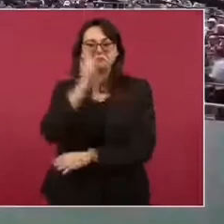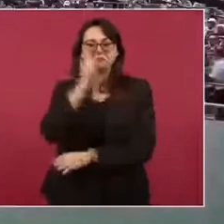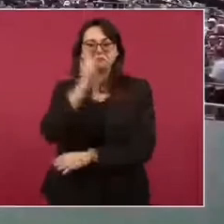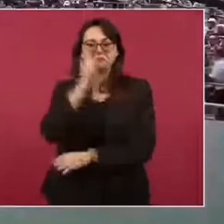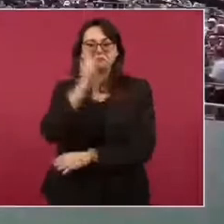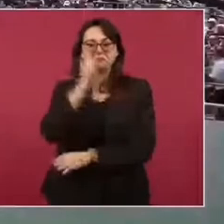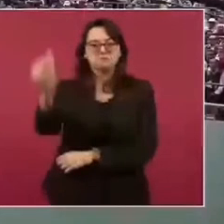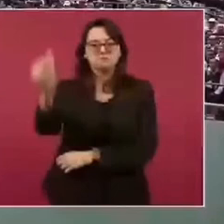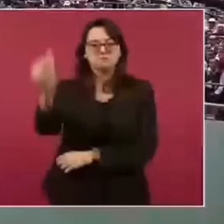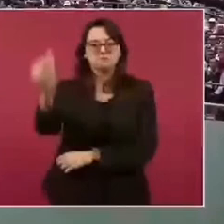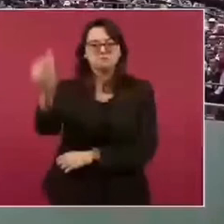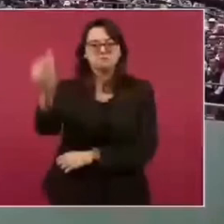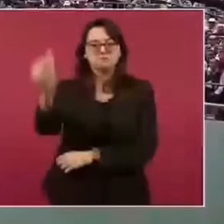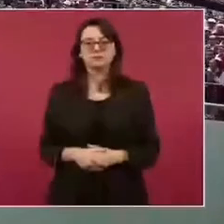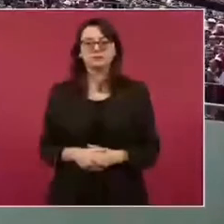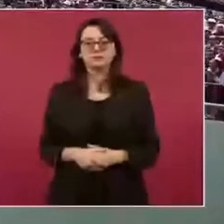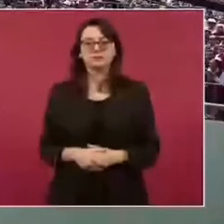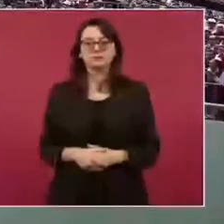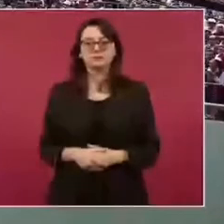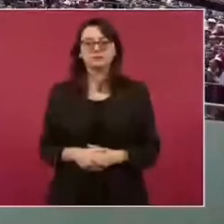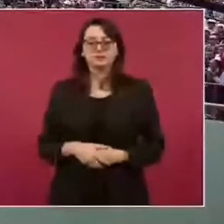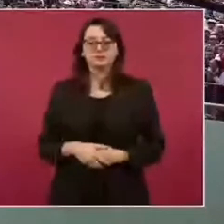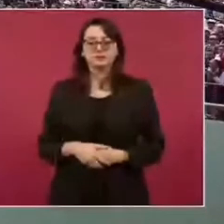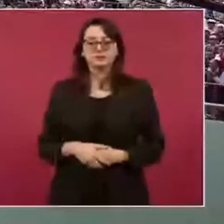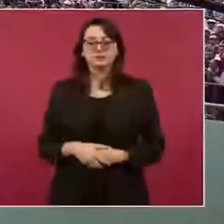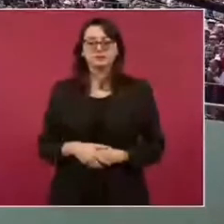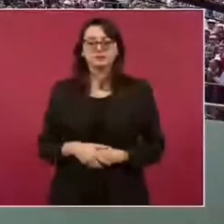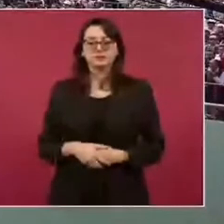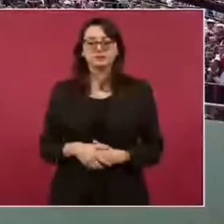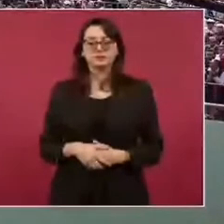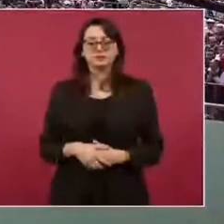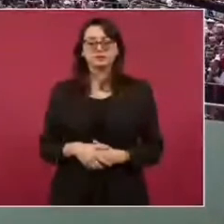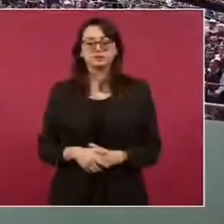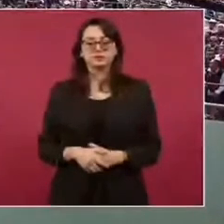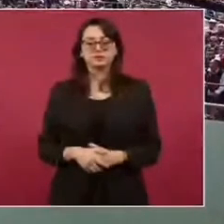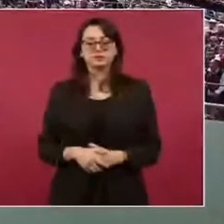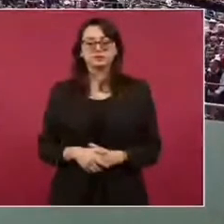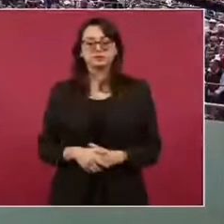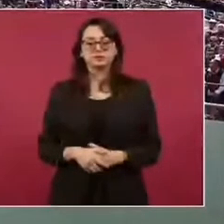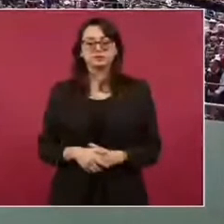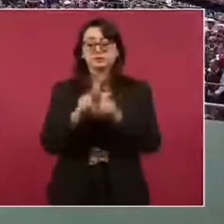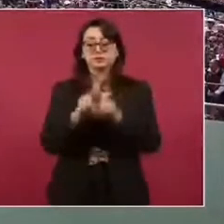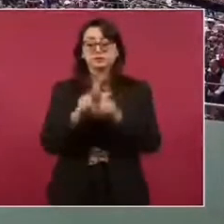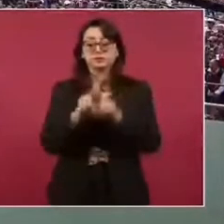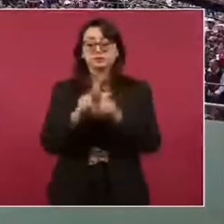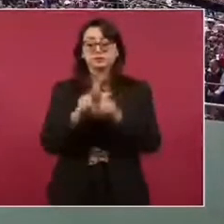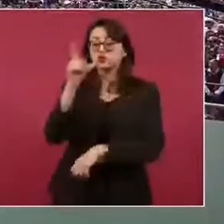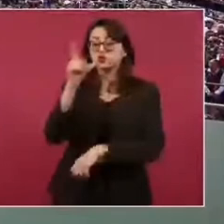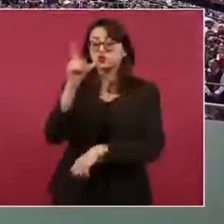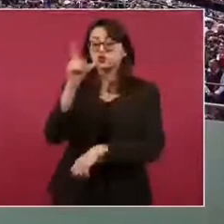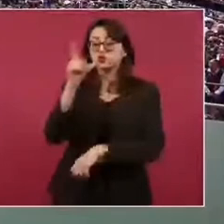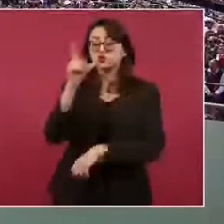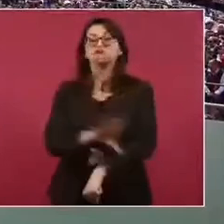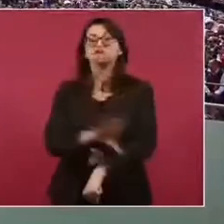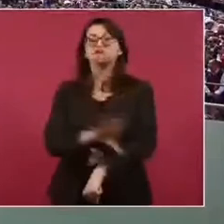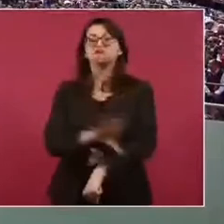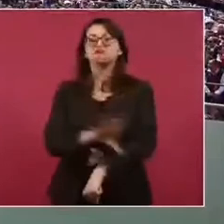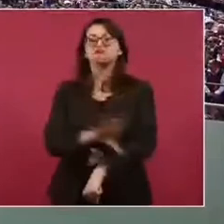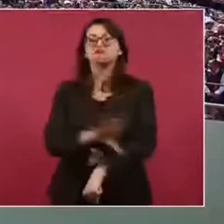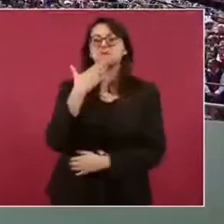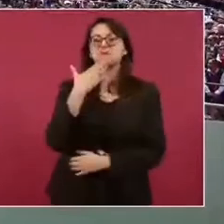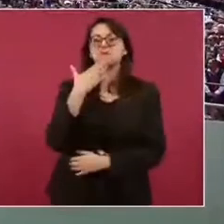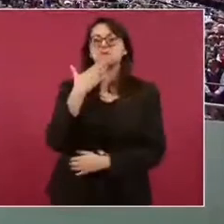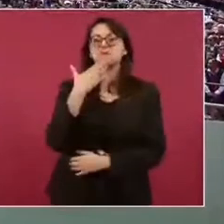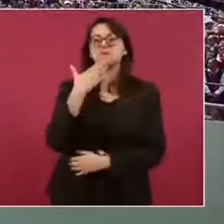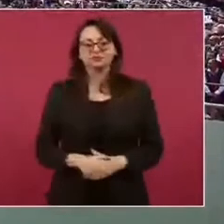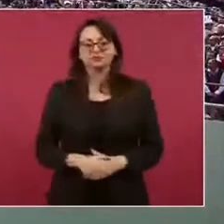También en materia de electricidad tenemos buenas cuentas. El rescate de la Comisión Federal de